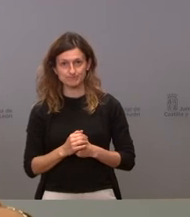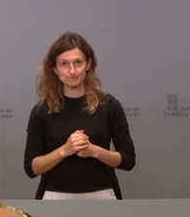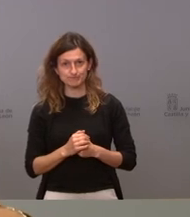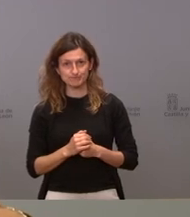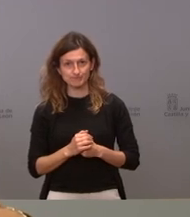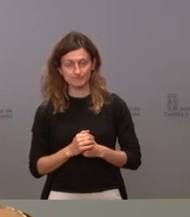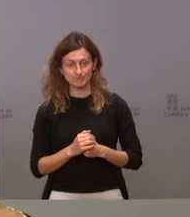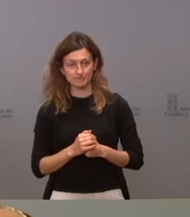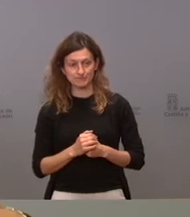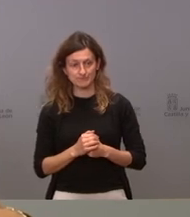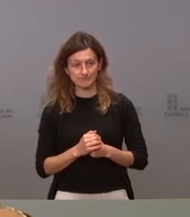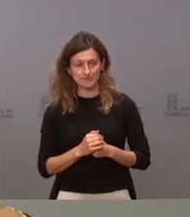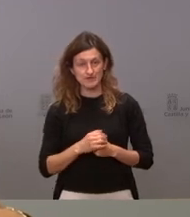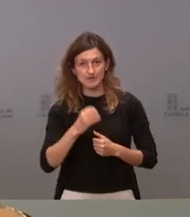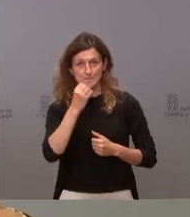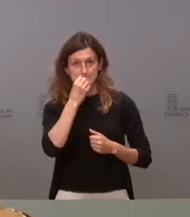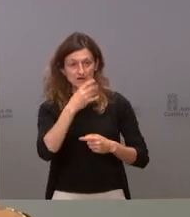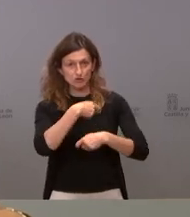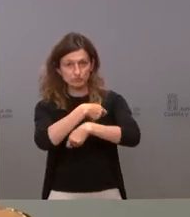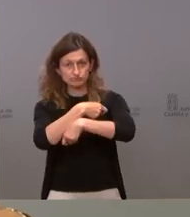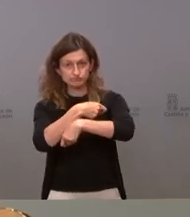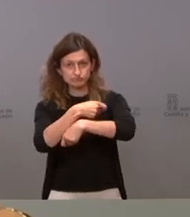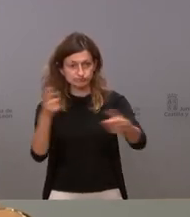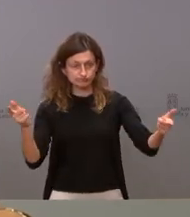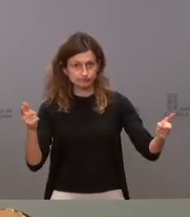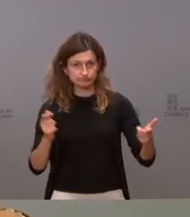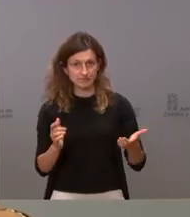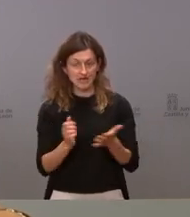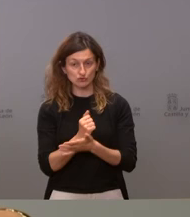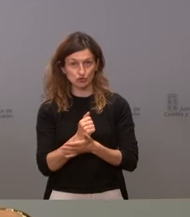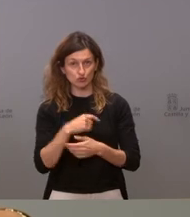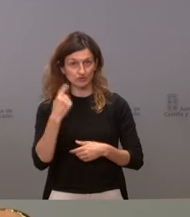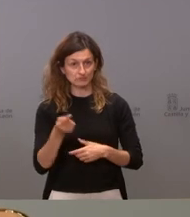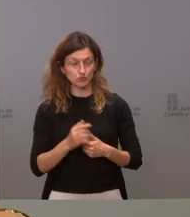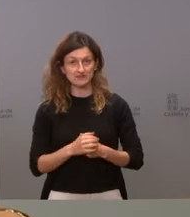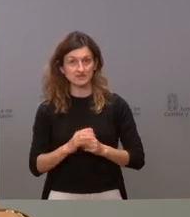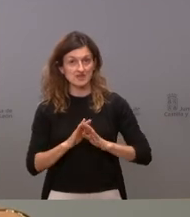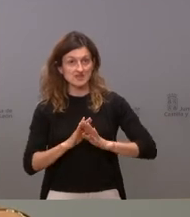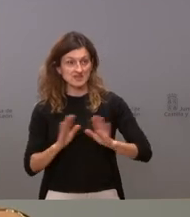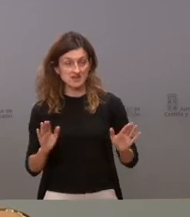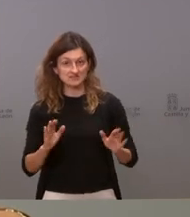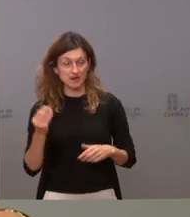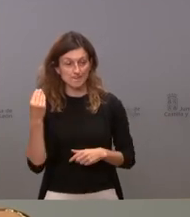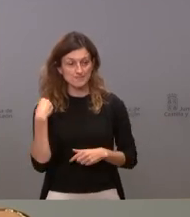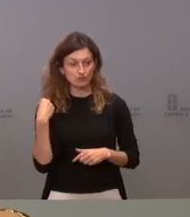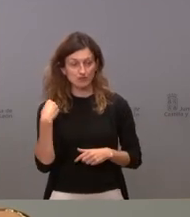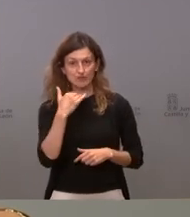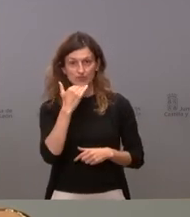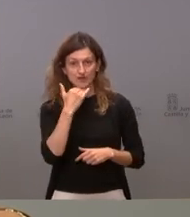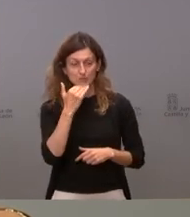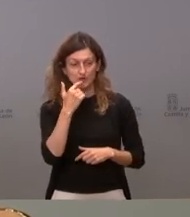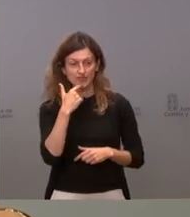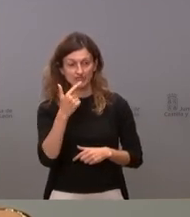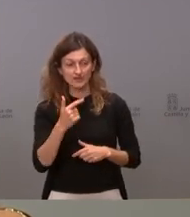casi os os los pasamos todos a todos después y ya está pero bueno ya que me ha preguntado Zamora digo